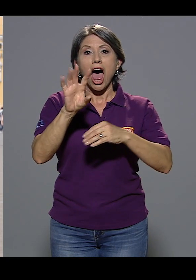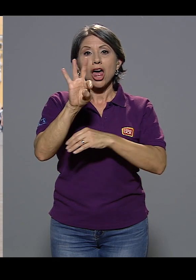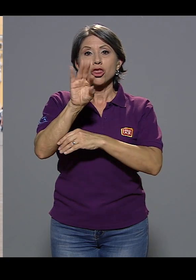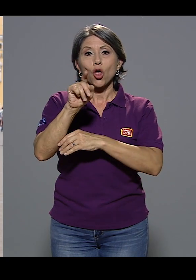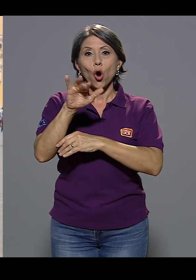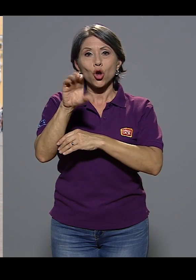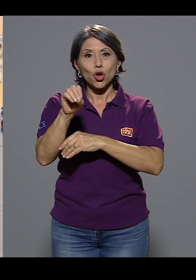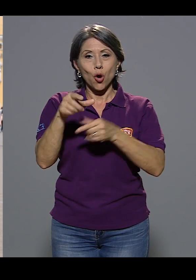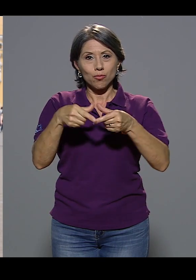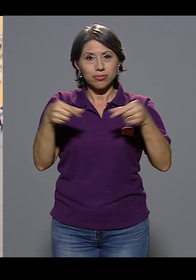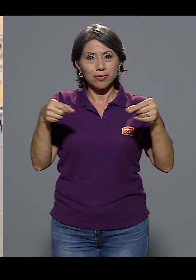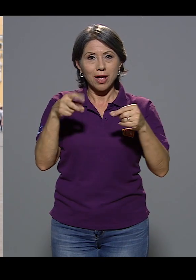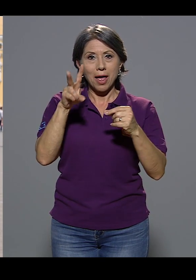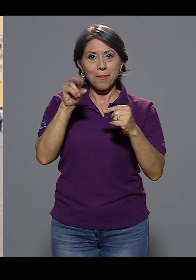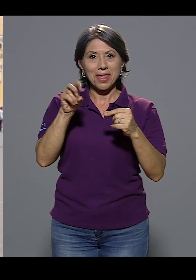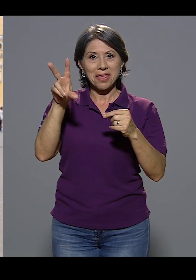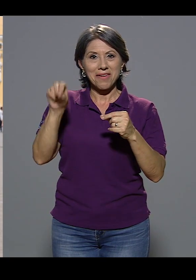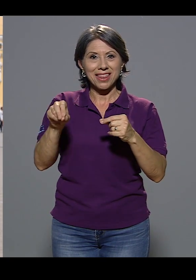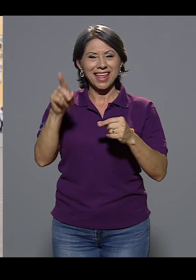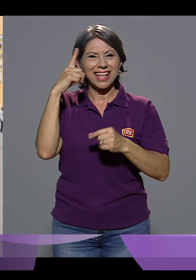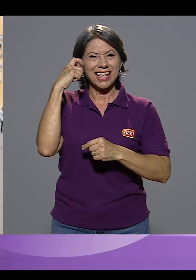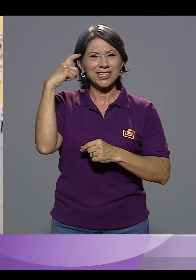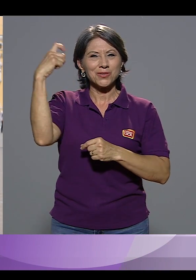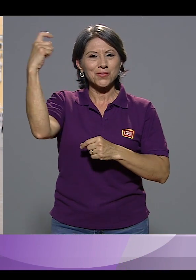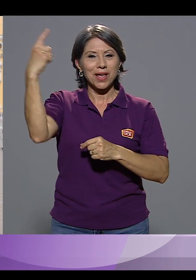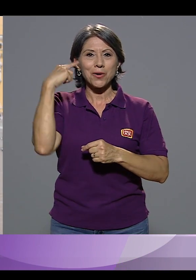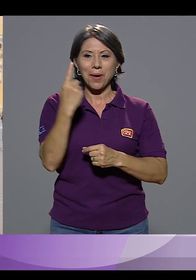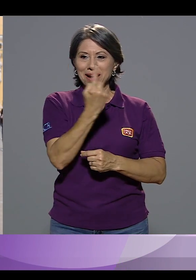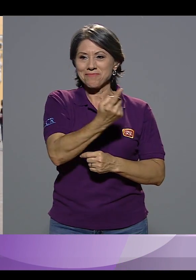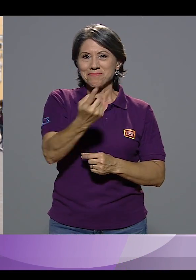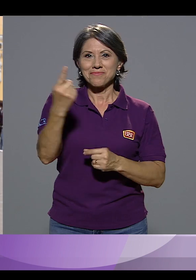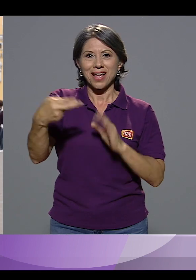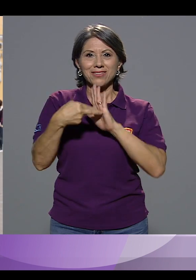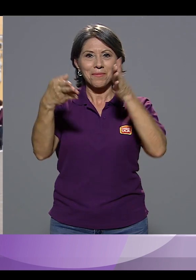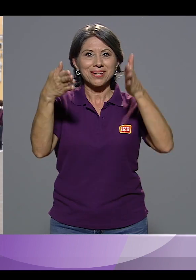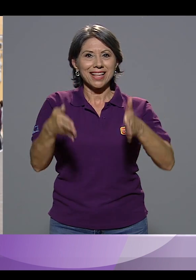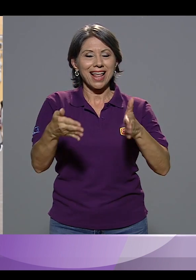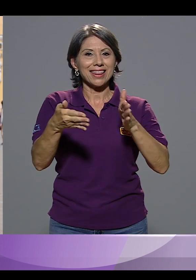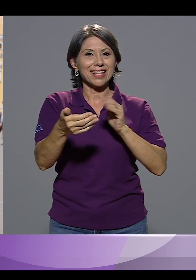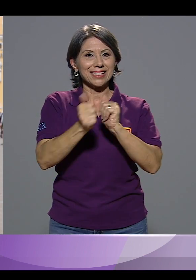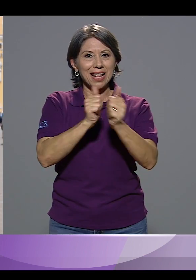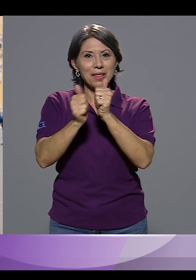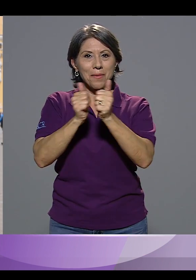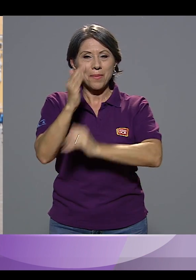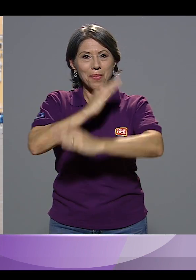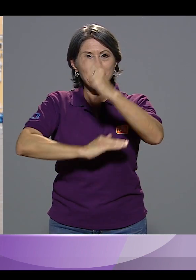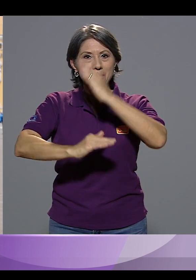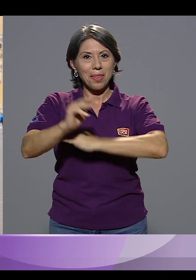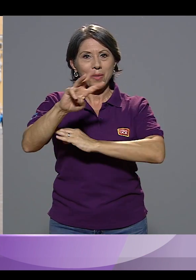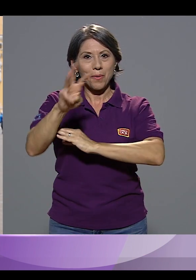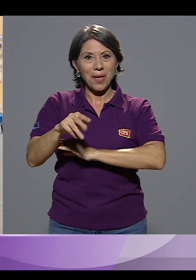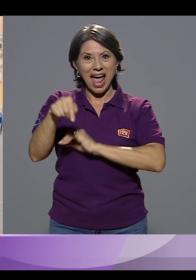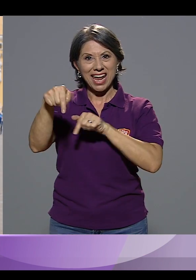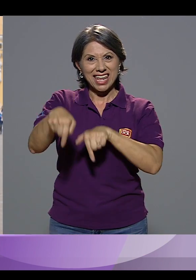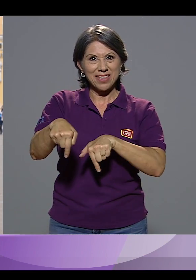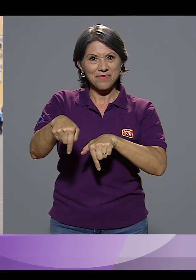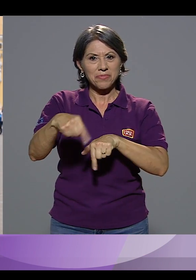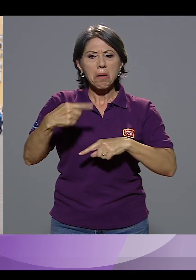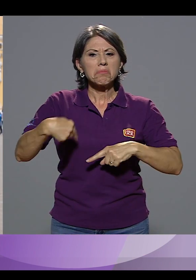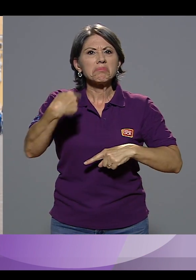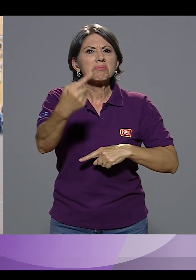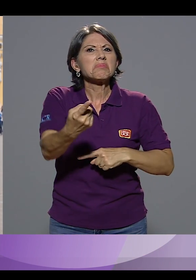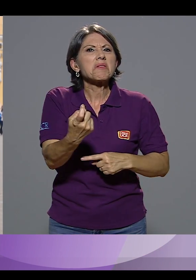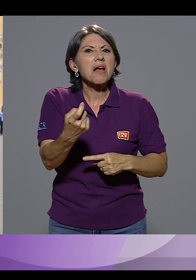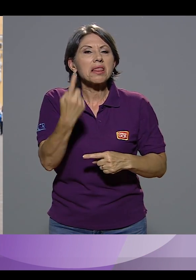paralímpico para cada uno de los representantes del paradeporte del continente que estuvieron compitiendo aquí. ¿Cuál es el paso que